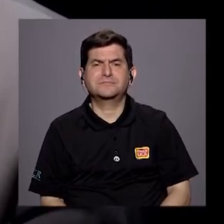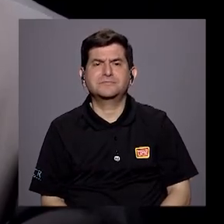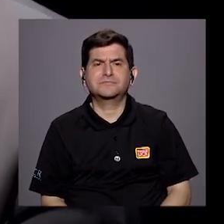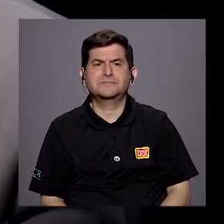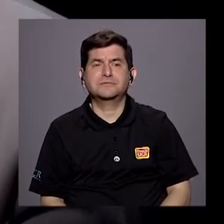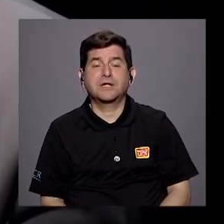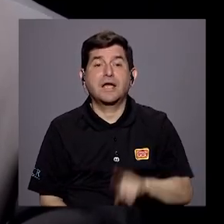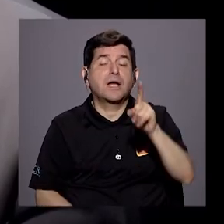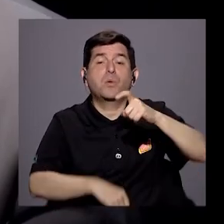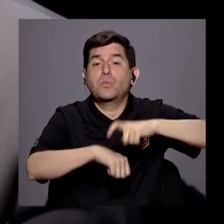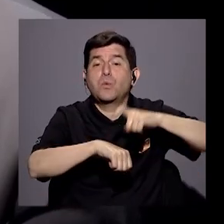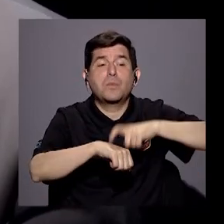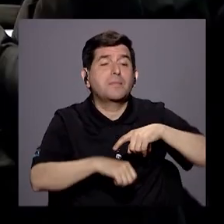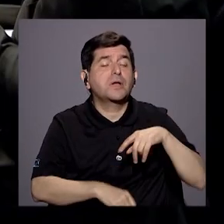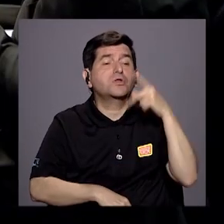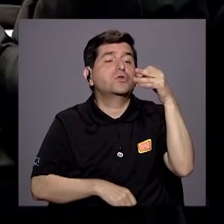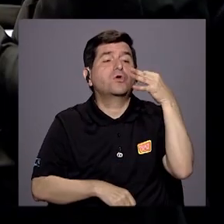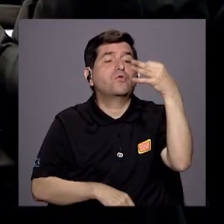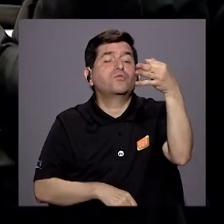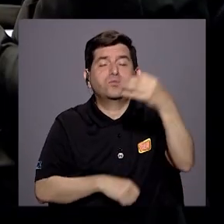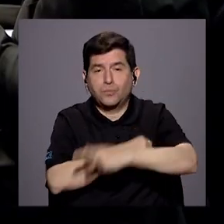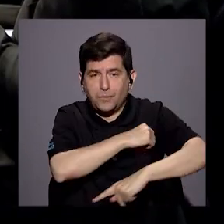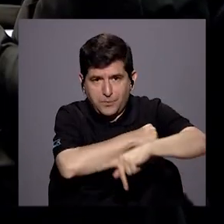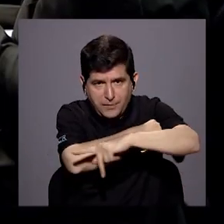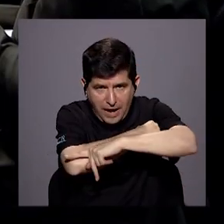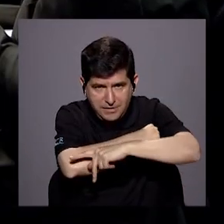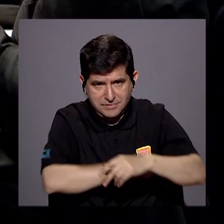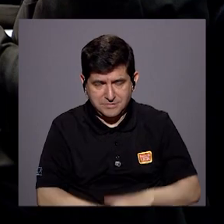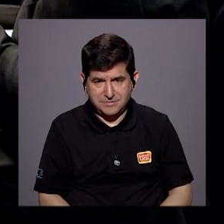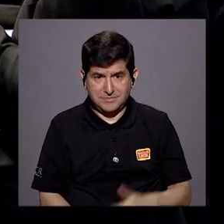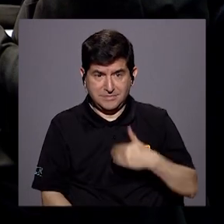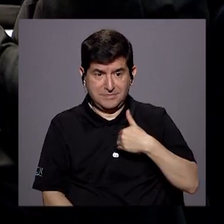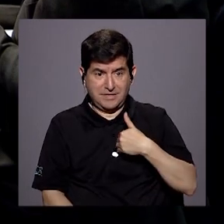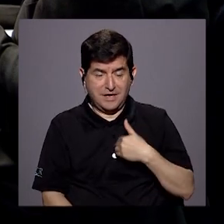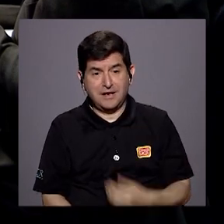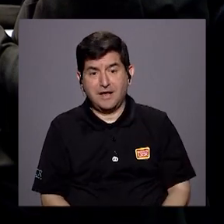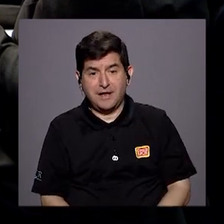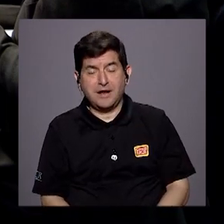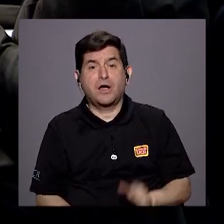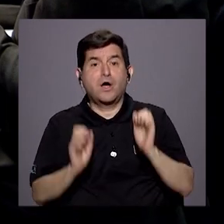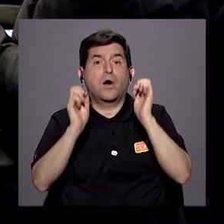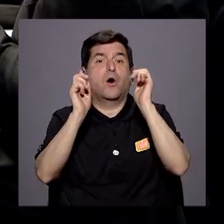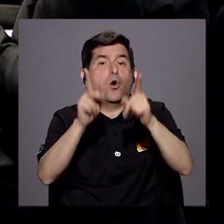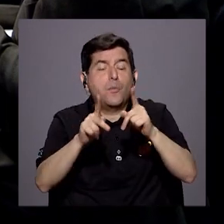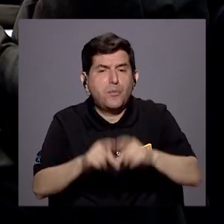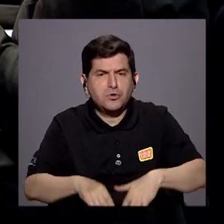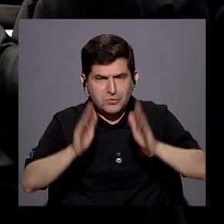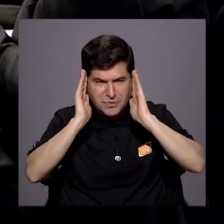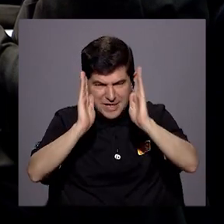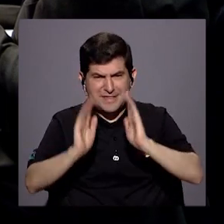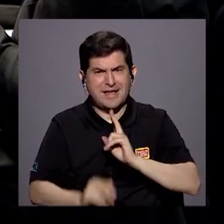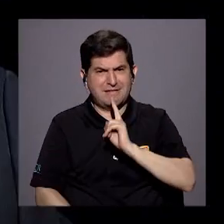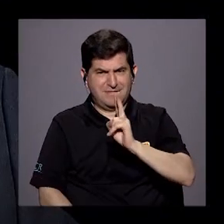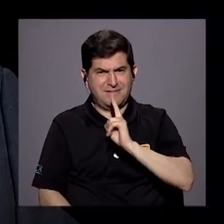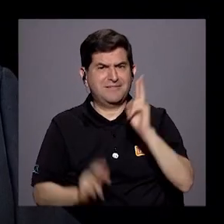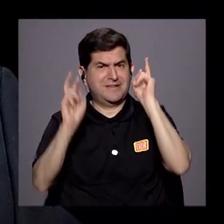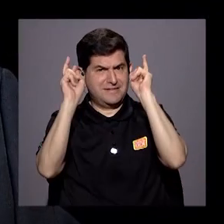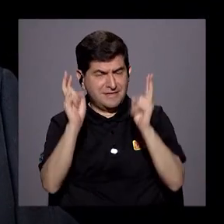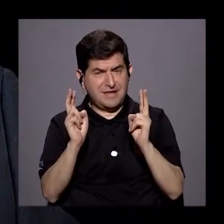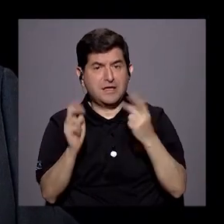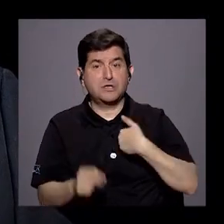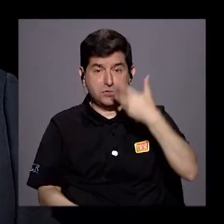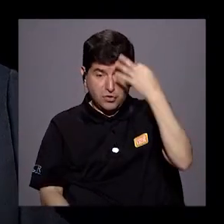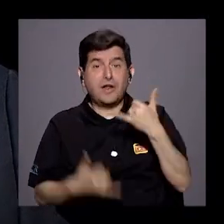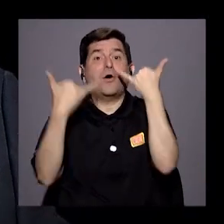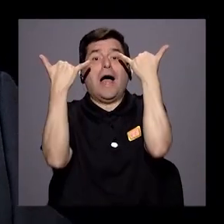Si en algún momento el país ha tenido una oportunidad de entrarle a fondo a este